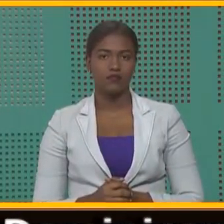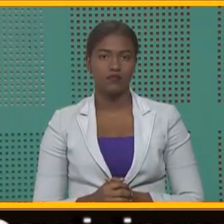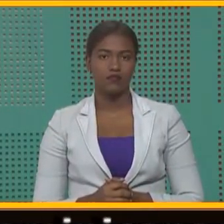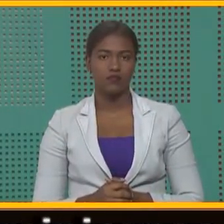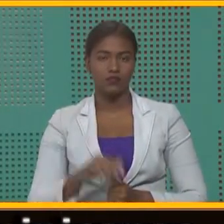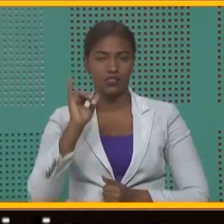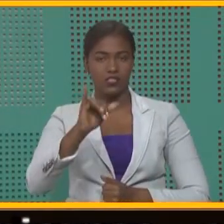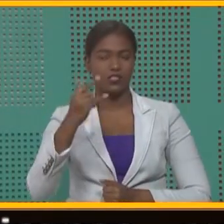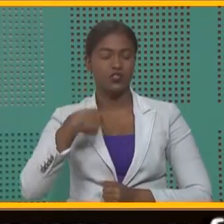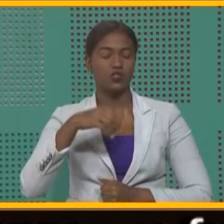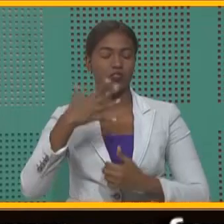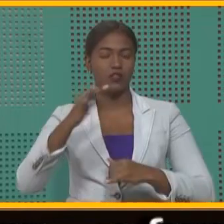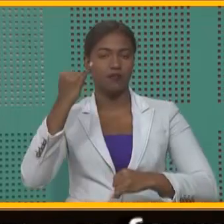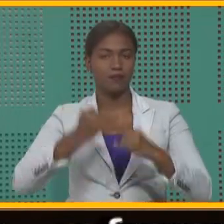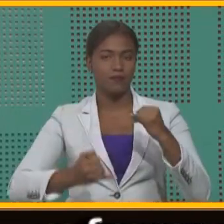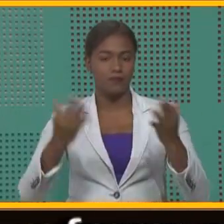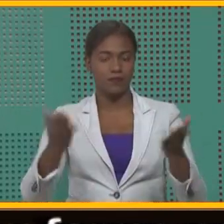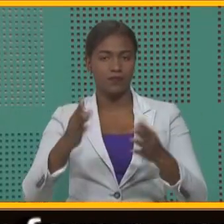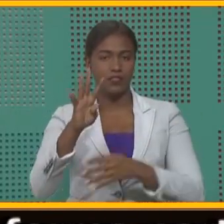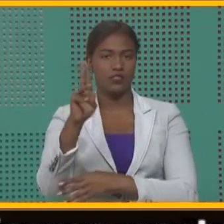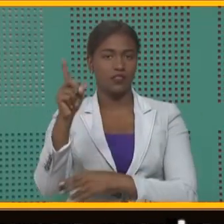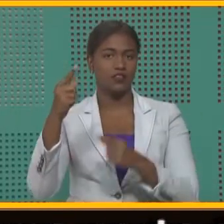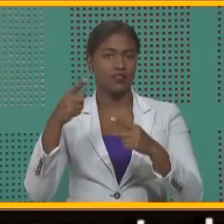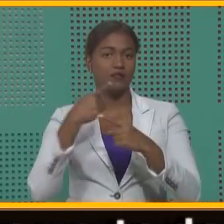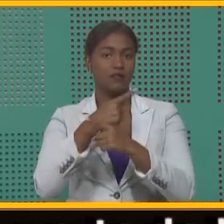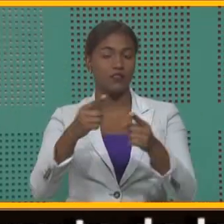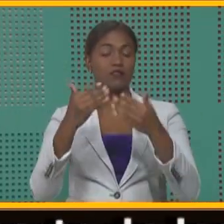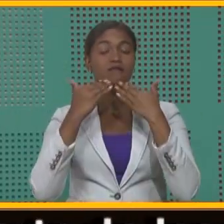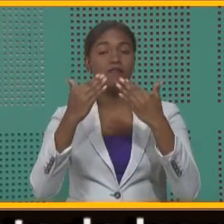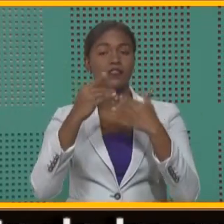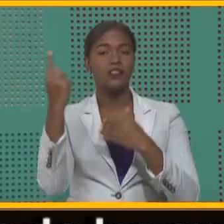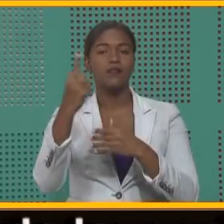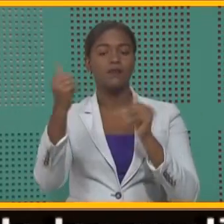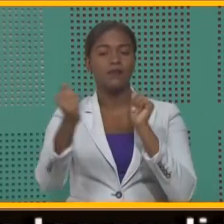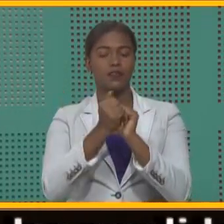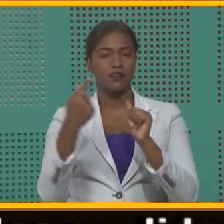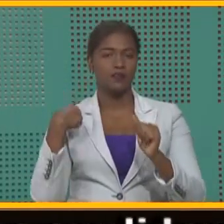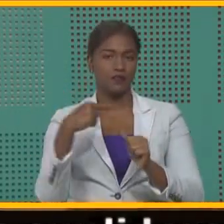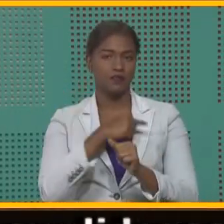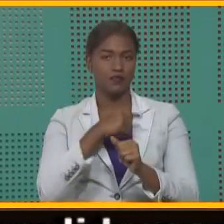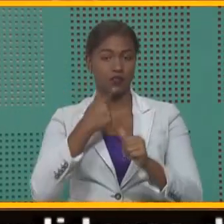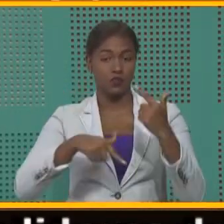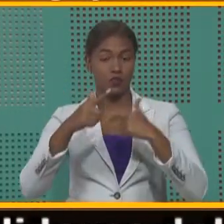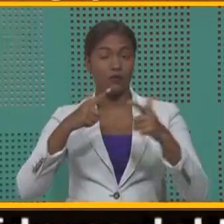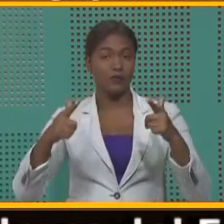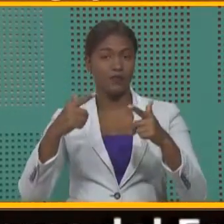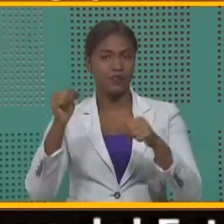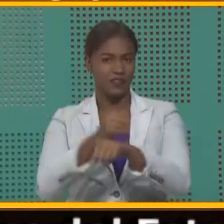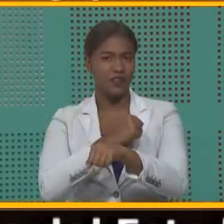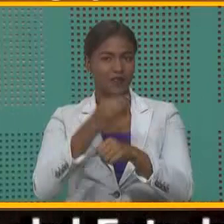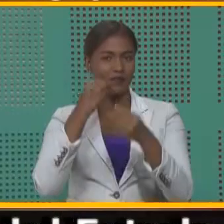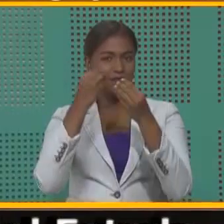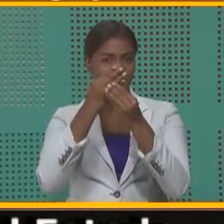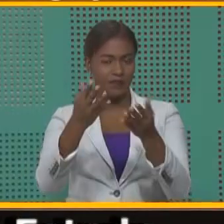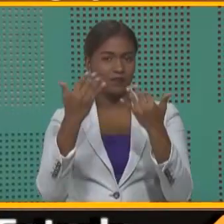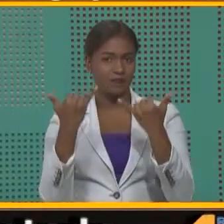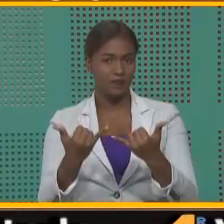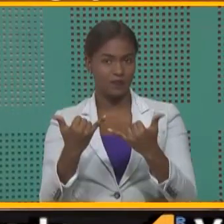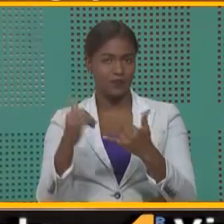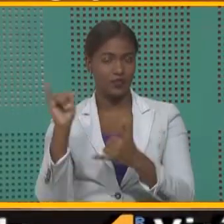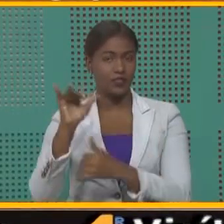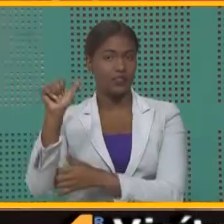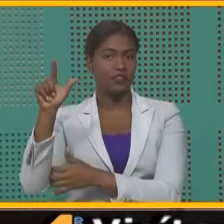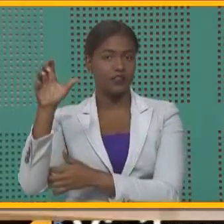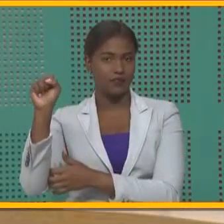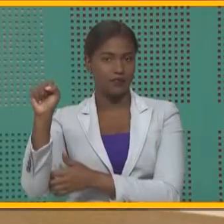Es así como despedimos esta emisión de 4R de Noticias. Agradecidos como siempre de tenerles con nosotros. Suleyma García lo está diciendo ahora mismo en lenguas de